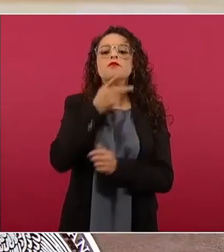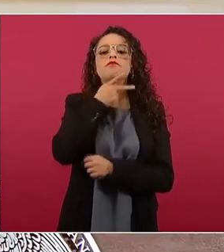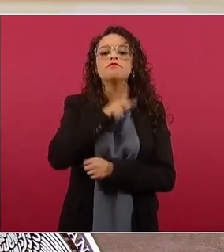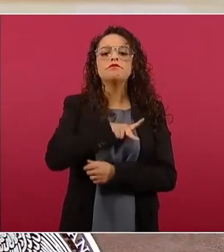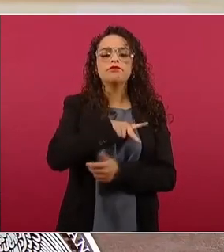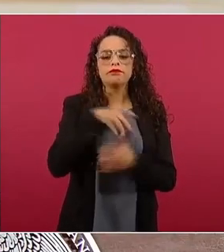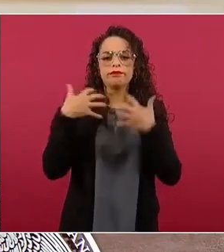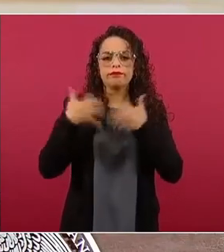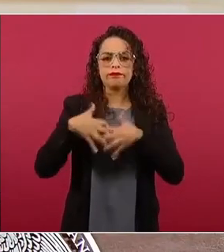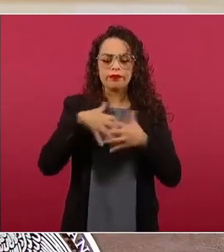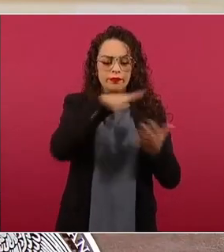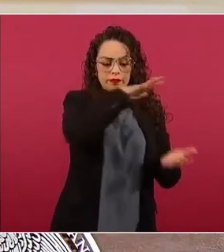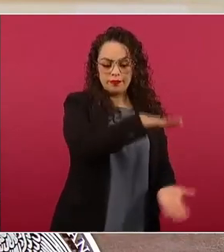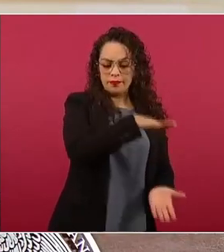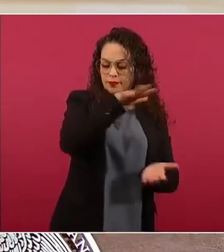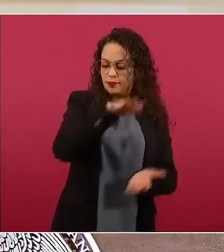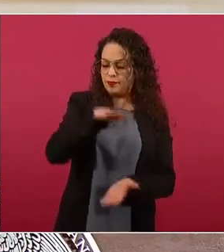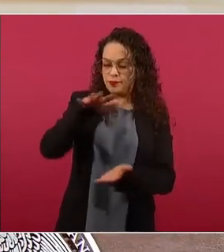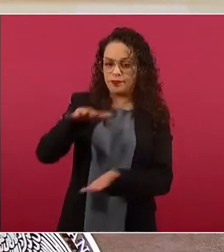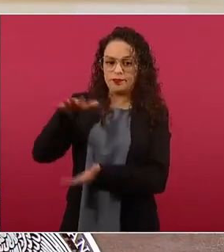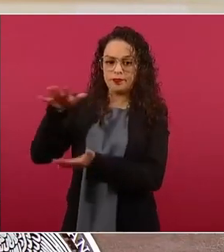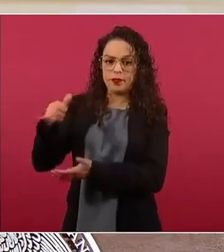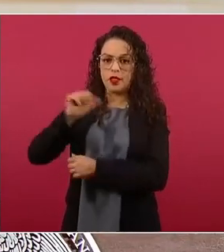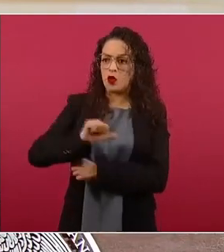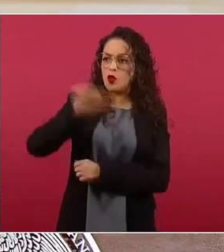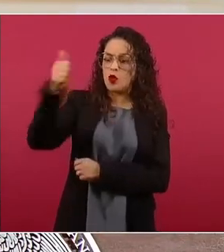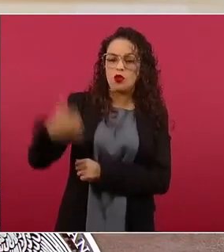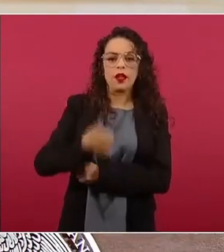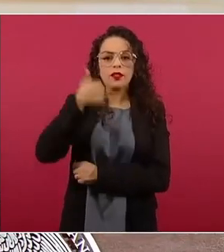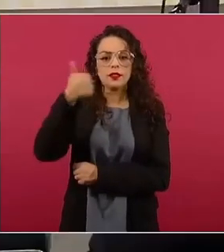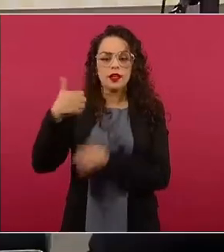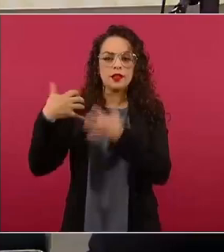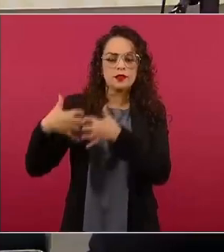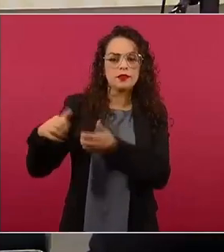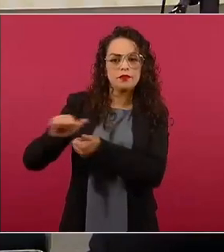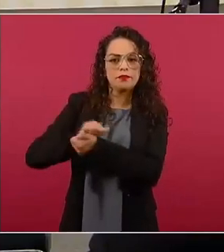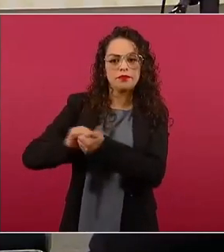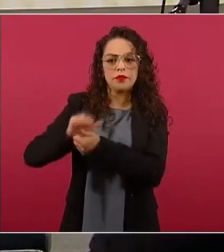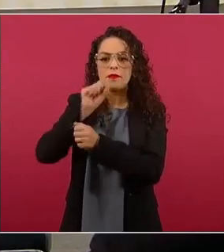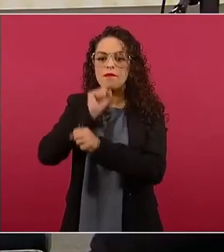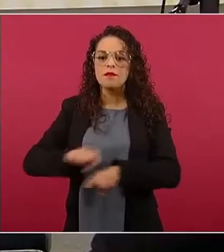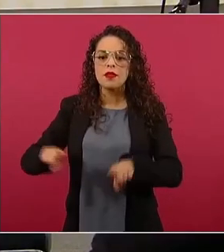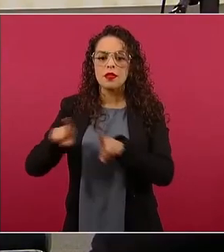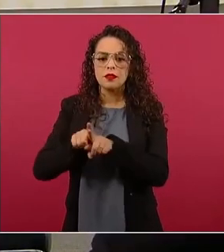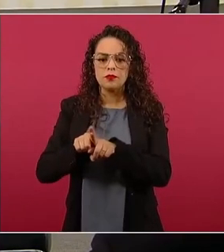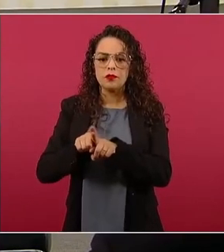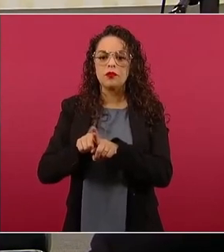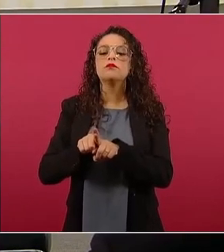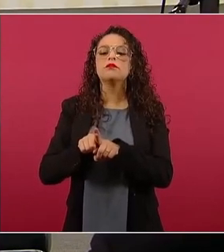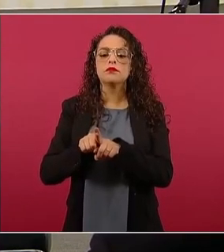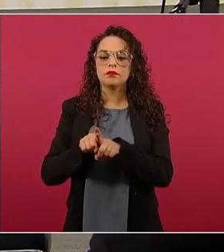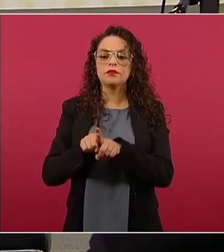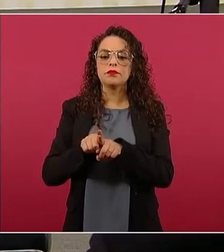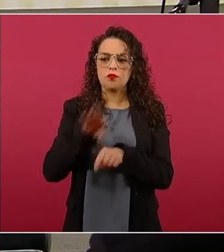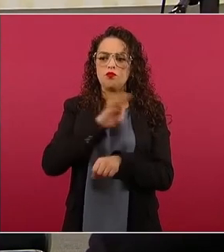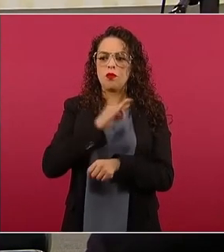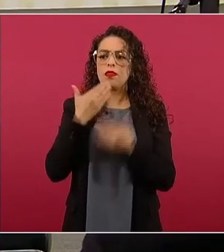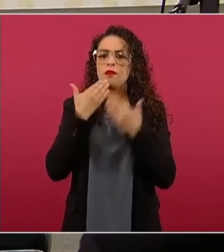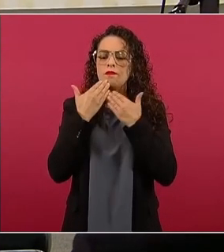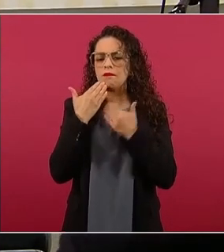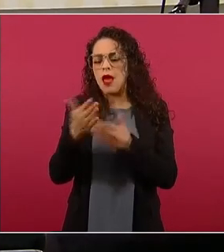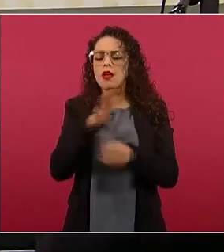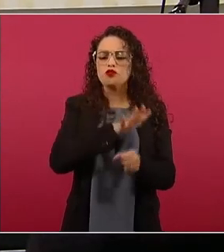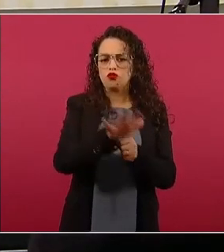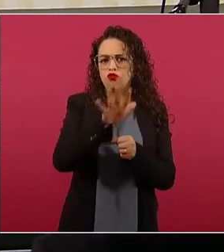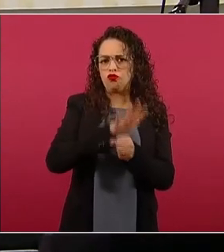que producirá Mazir Park y las otras seis refinerías del país, se logrará la autosuficiencia en